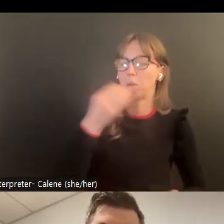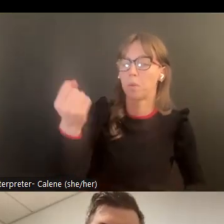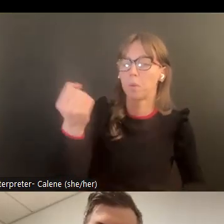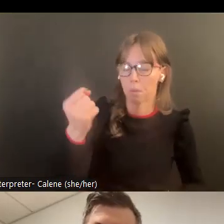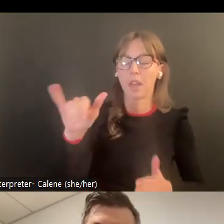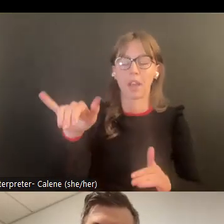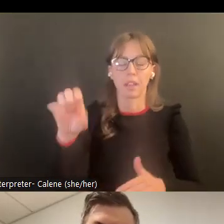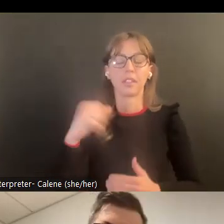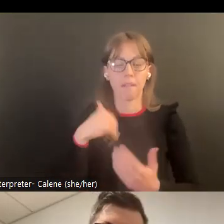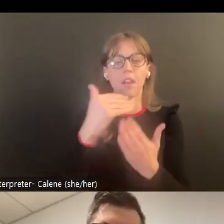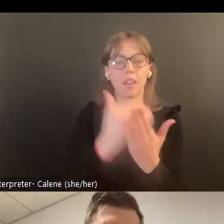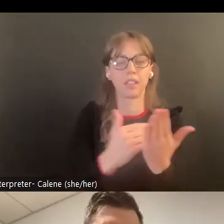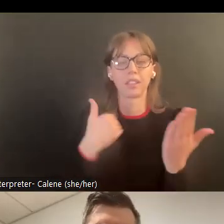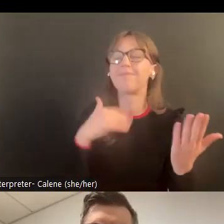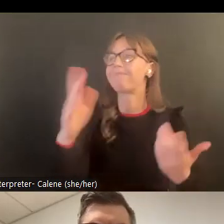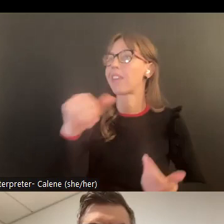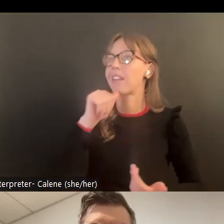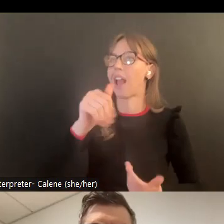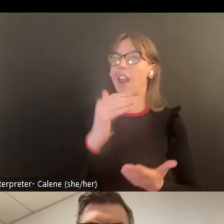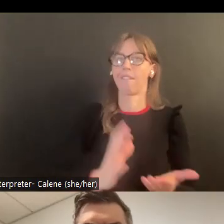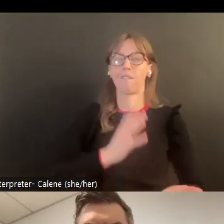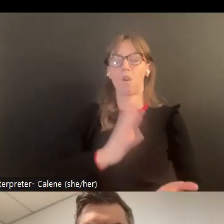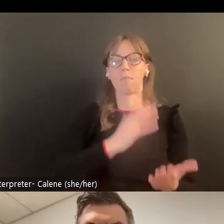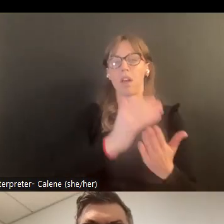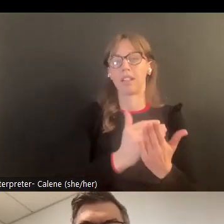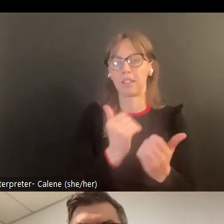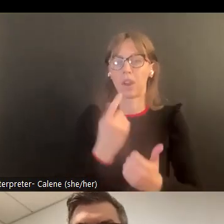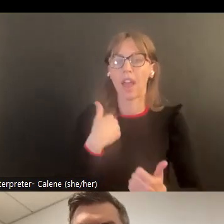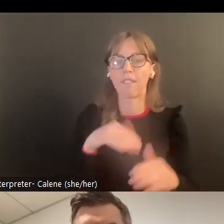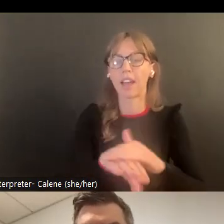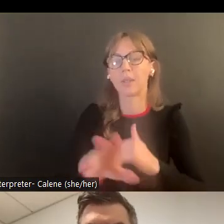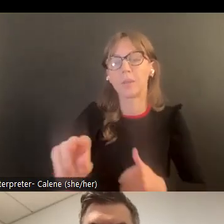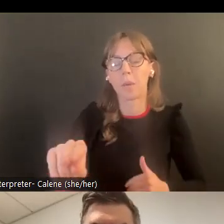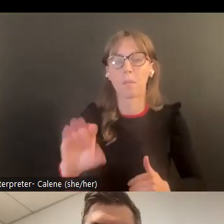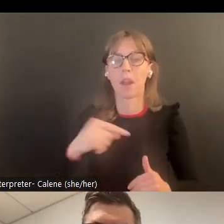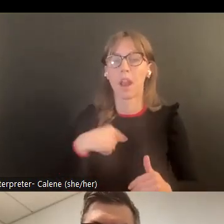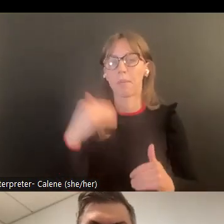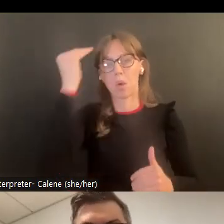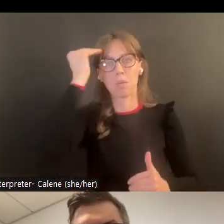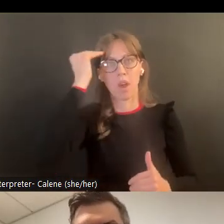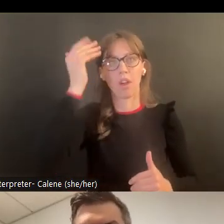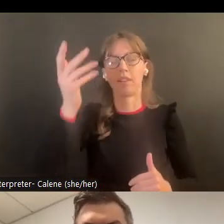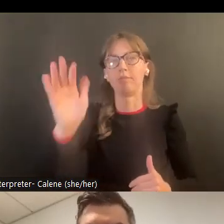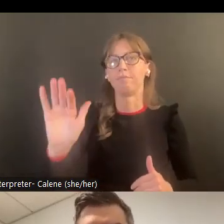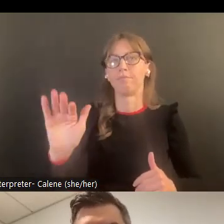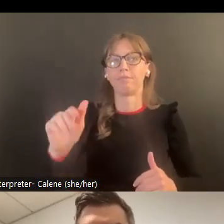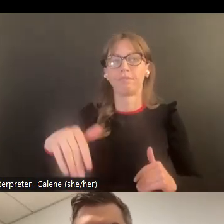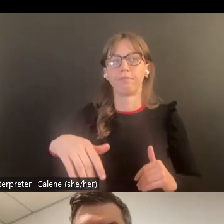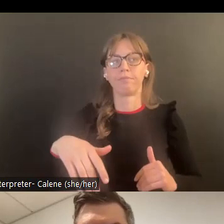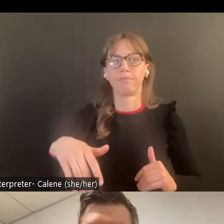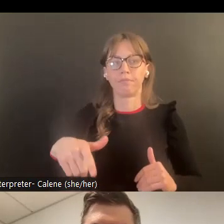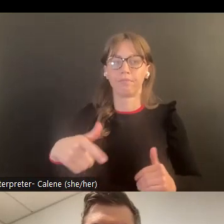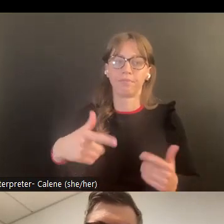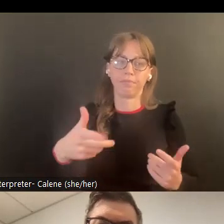cumplir esto dentro de poco, hay una lista, no una lista formal que todos tienen acceso, pero que yo sepa.